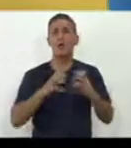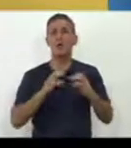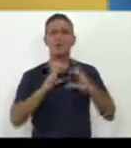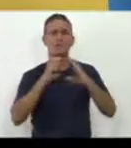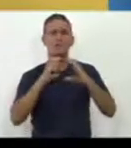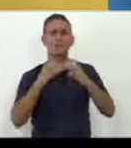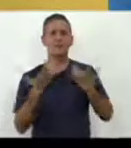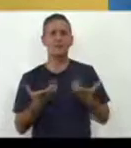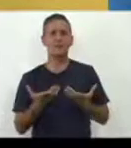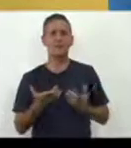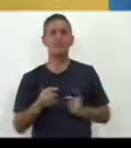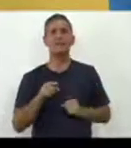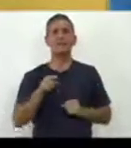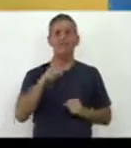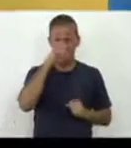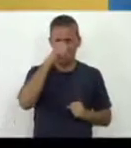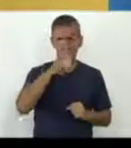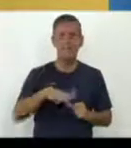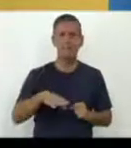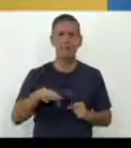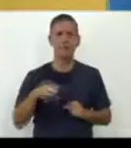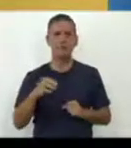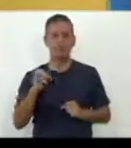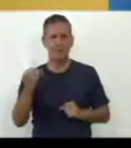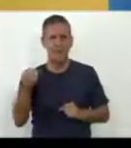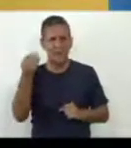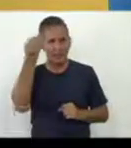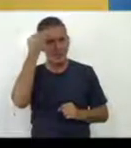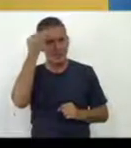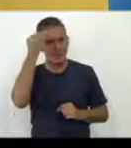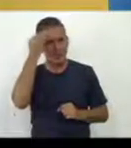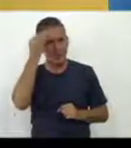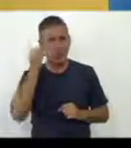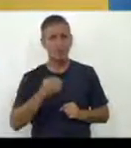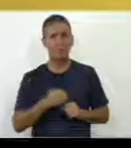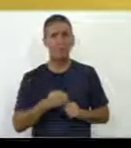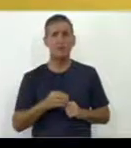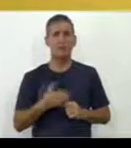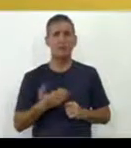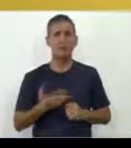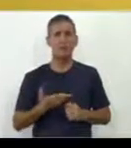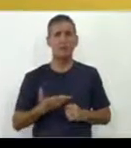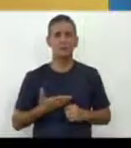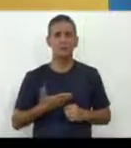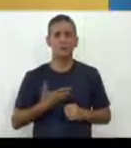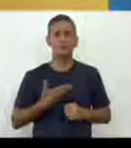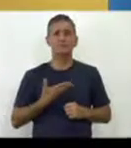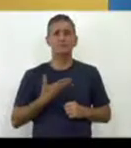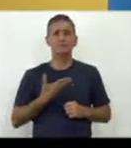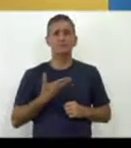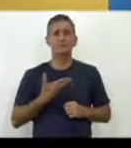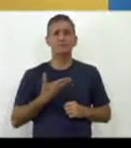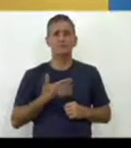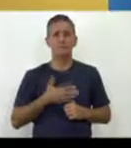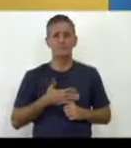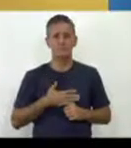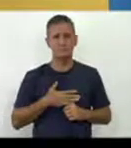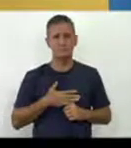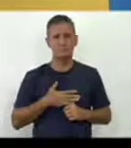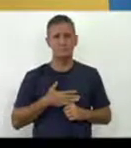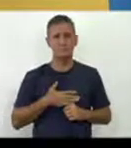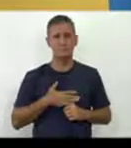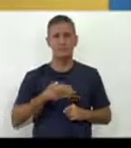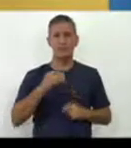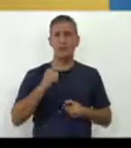manera de comunicación que también el niño está aprendiendo o un suspiro para mostrar una decepción.